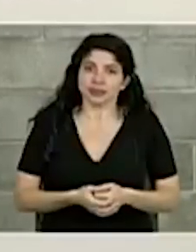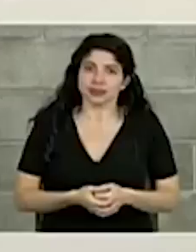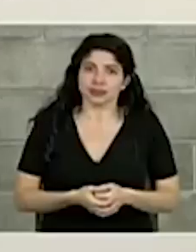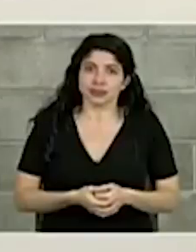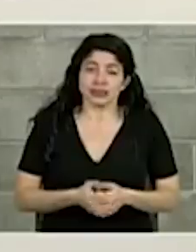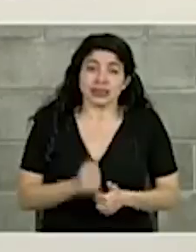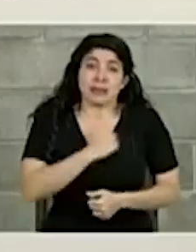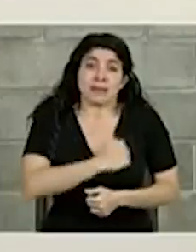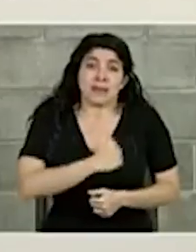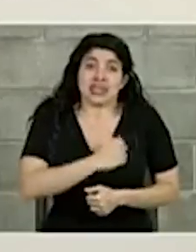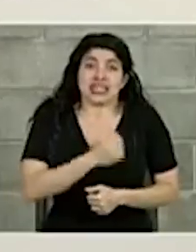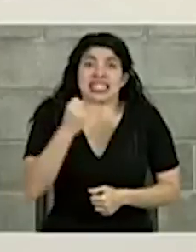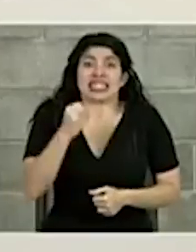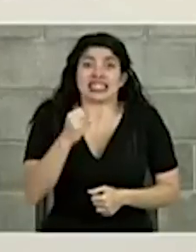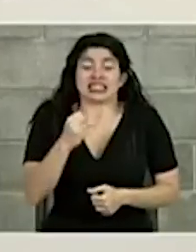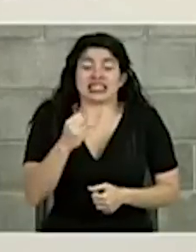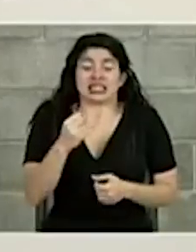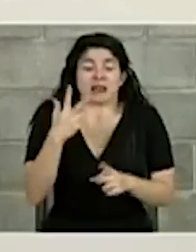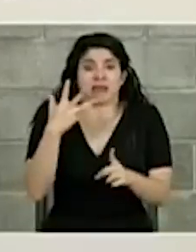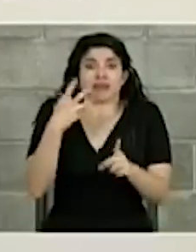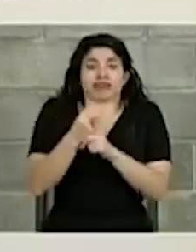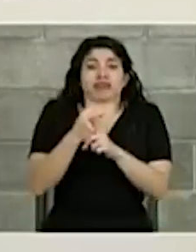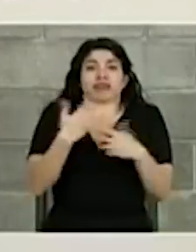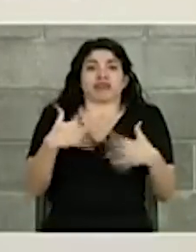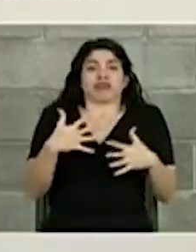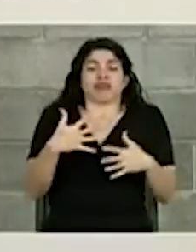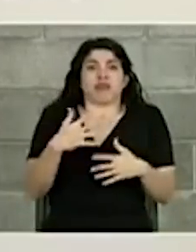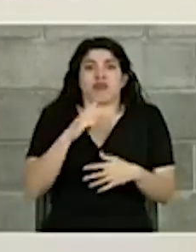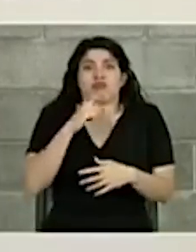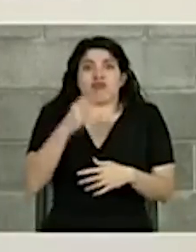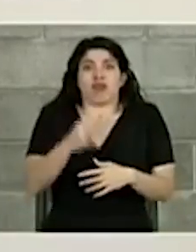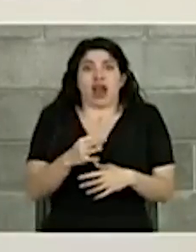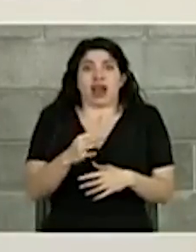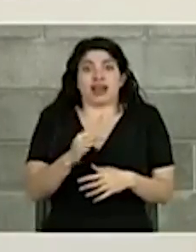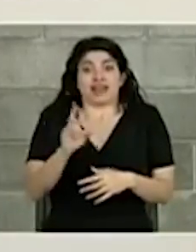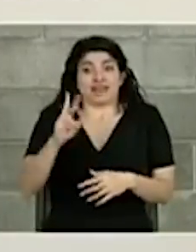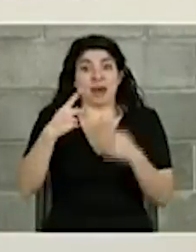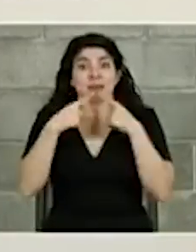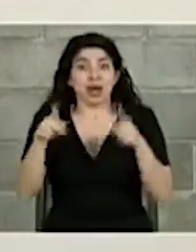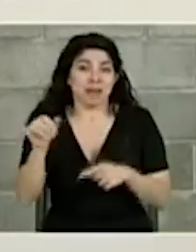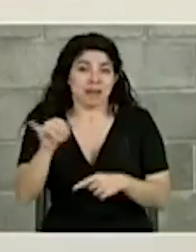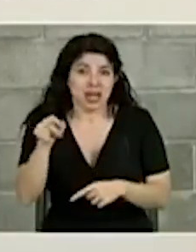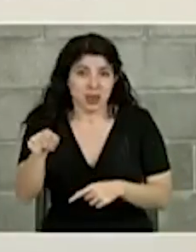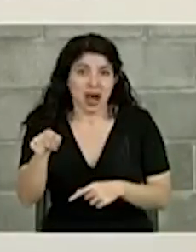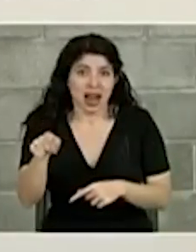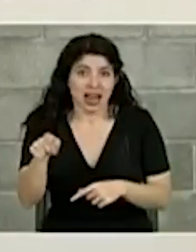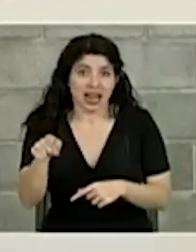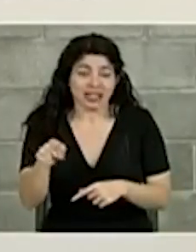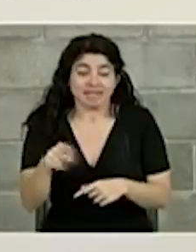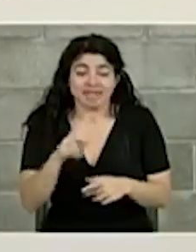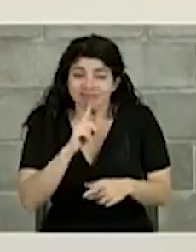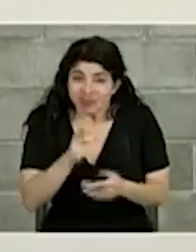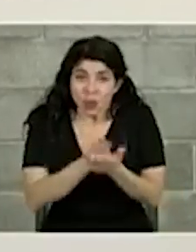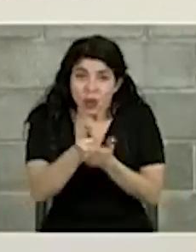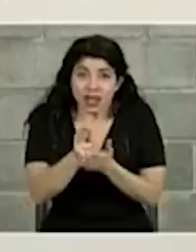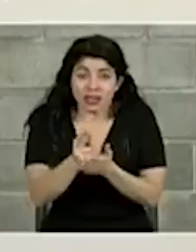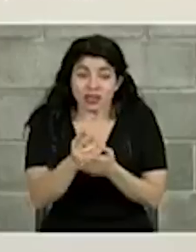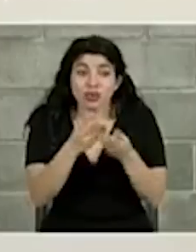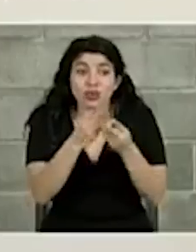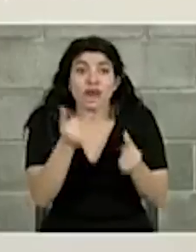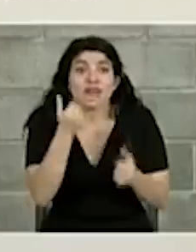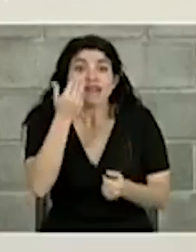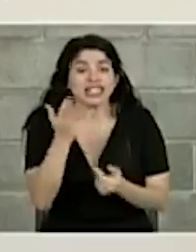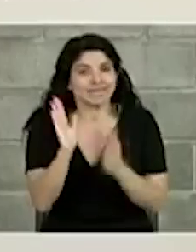y perdón si es un baño de irrealidad en eso como lo pretendió ser la segunda proclama no hay una salida sencilla